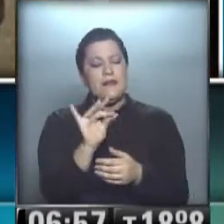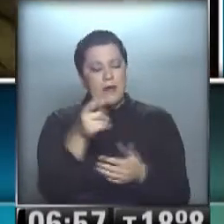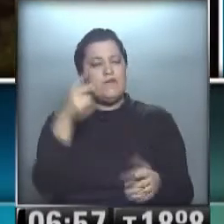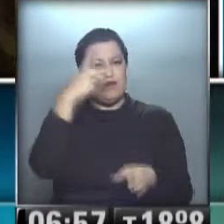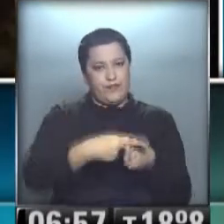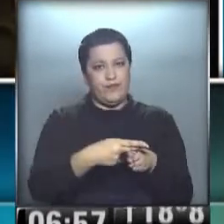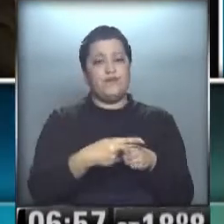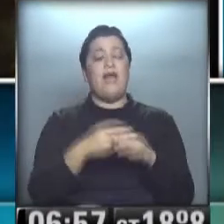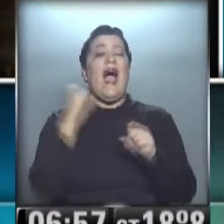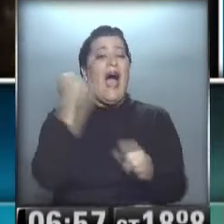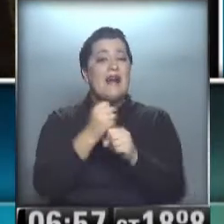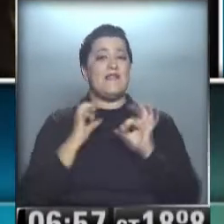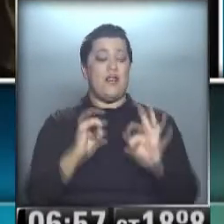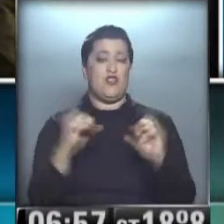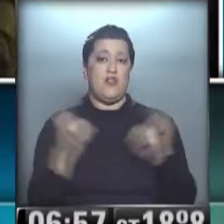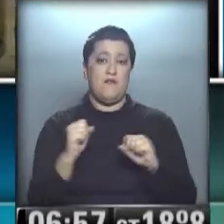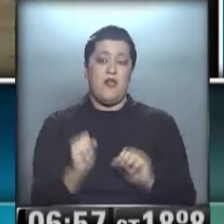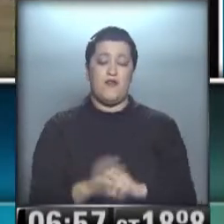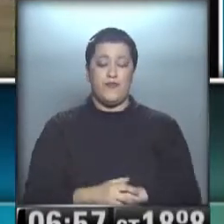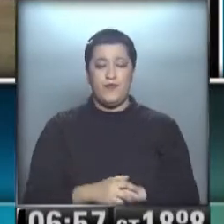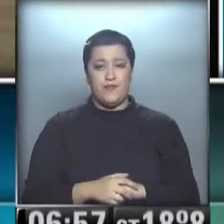vacaciones de invierno. Nos quedan en instantes aquí en Visión 7.